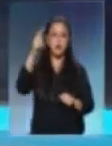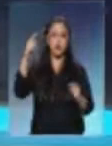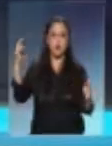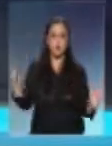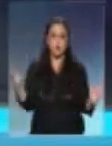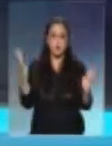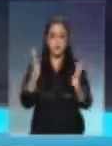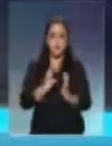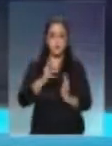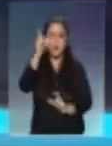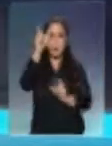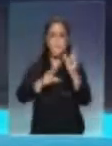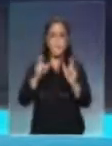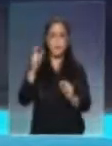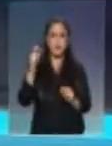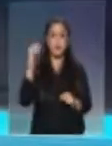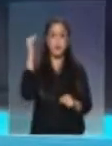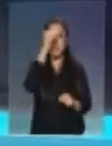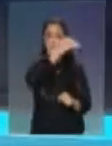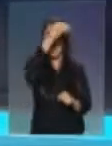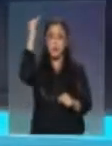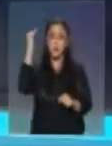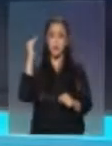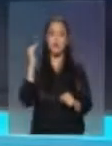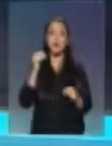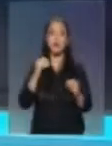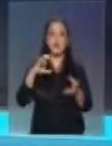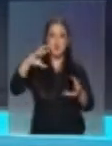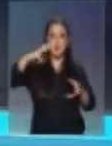en el mundo de la investigación y el conocimiento.